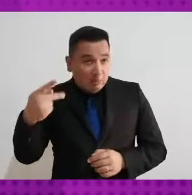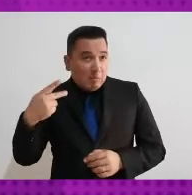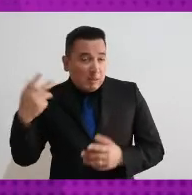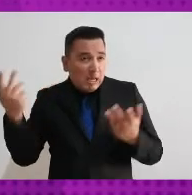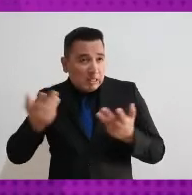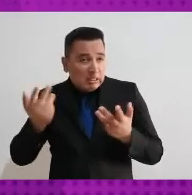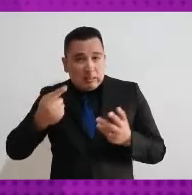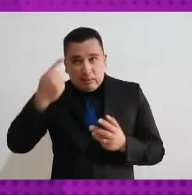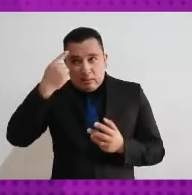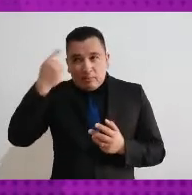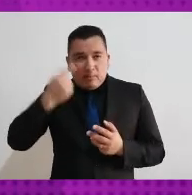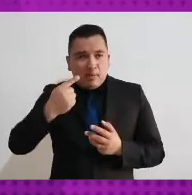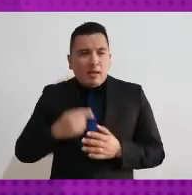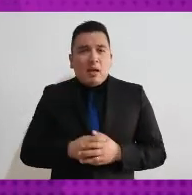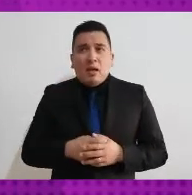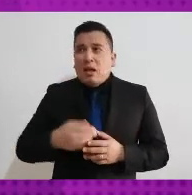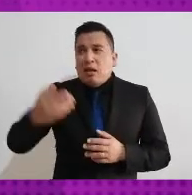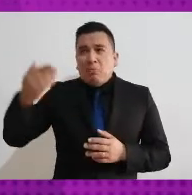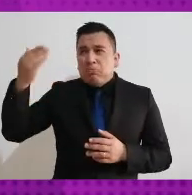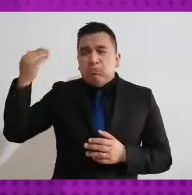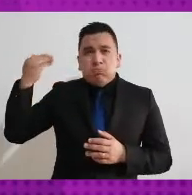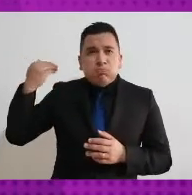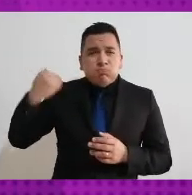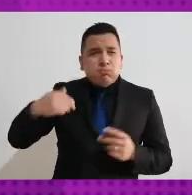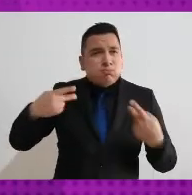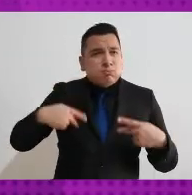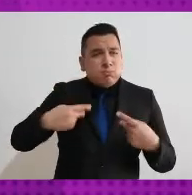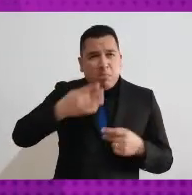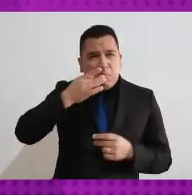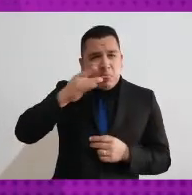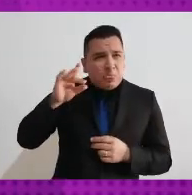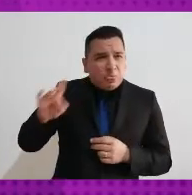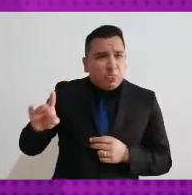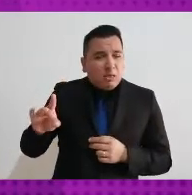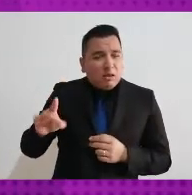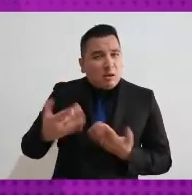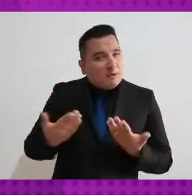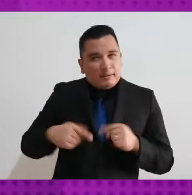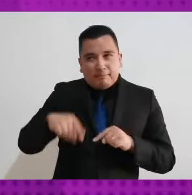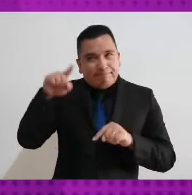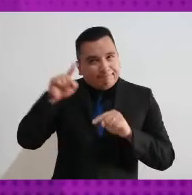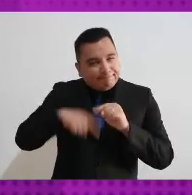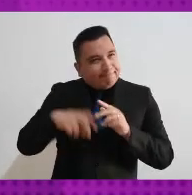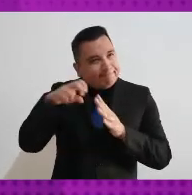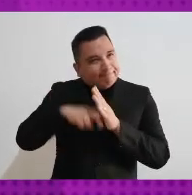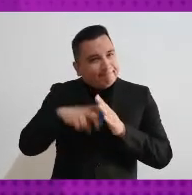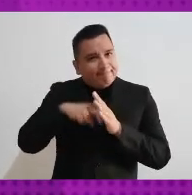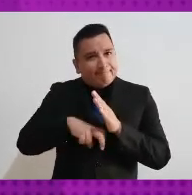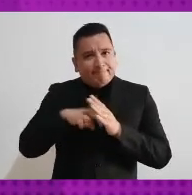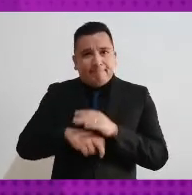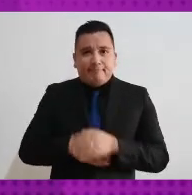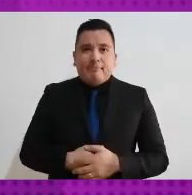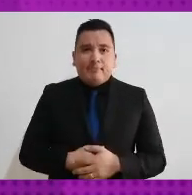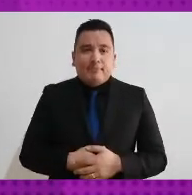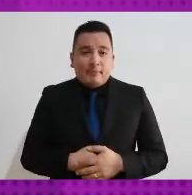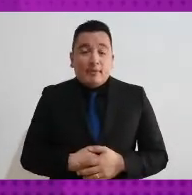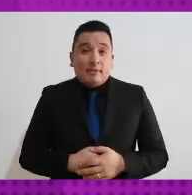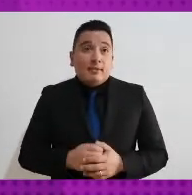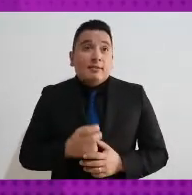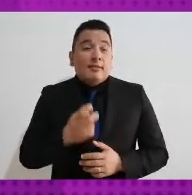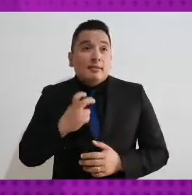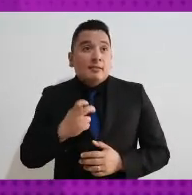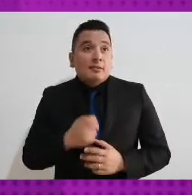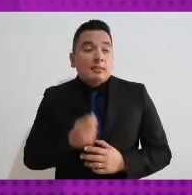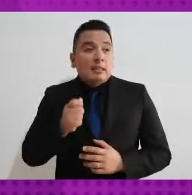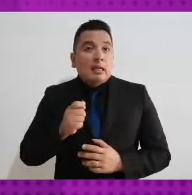que sufren las personas y la naturaleza de las acciones afirmativas es que son medidas temporales que buscan que